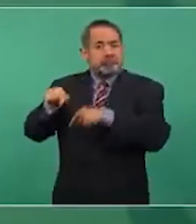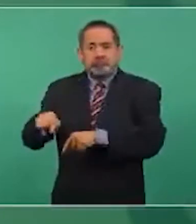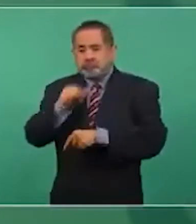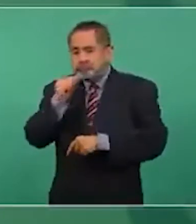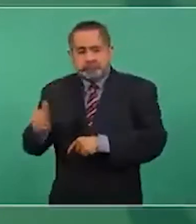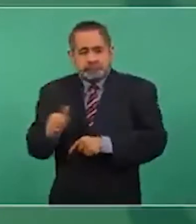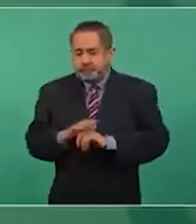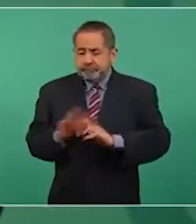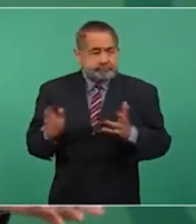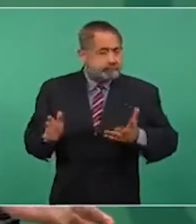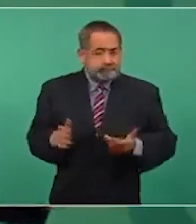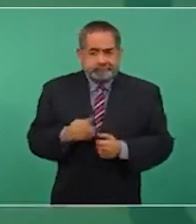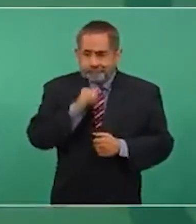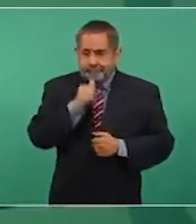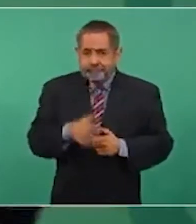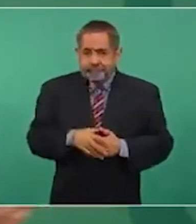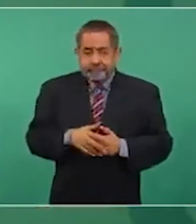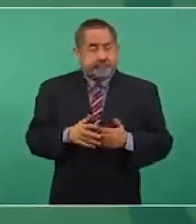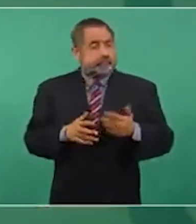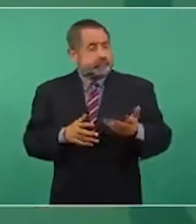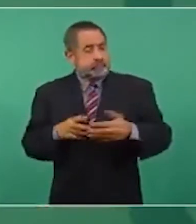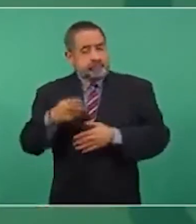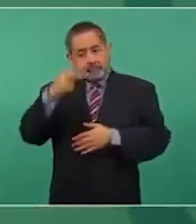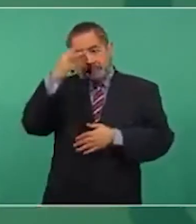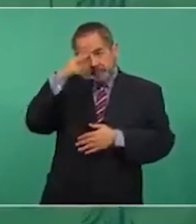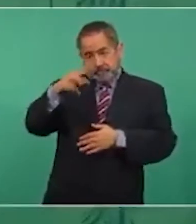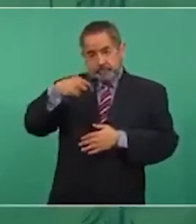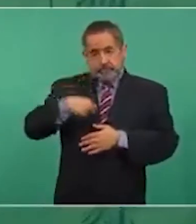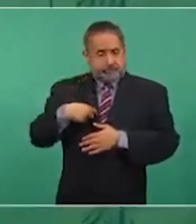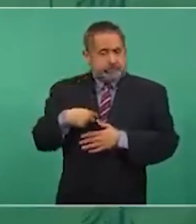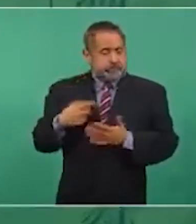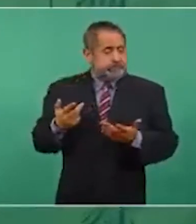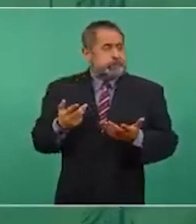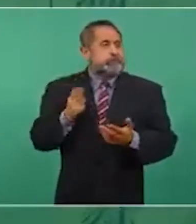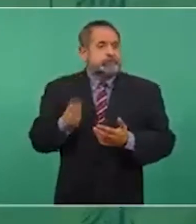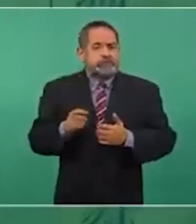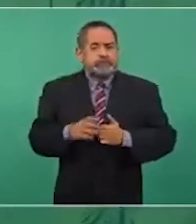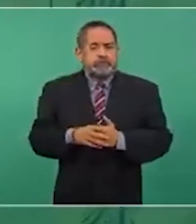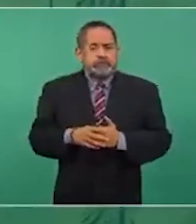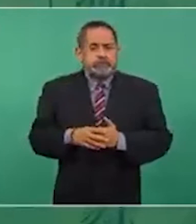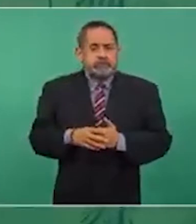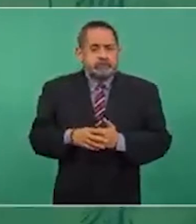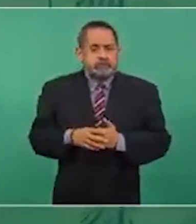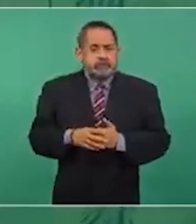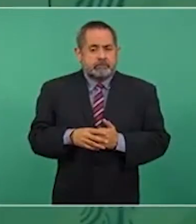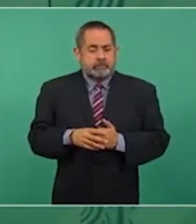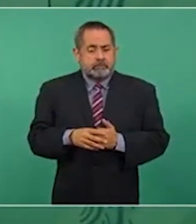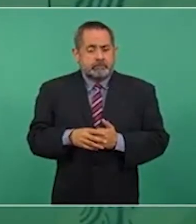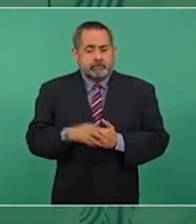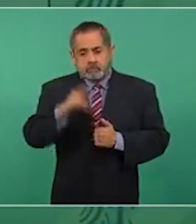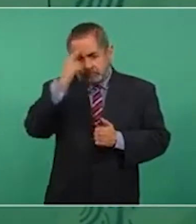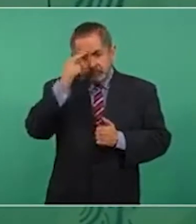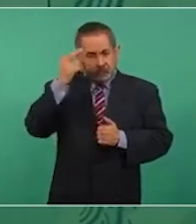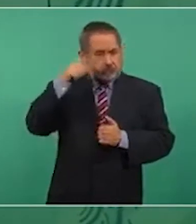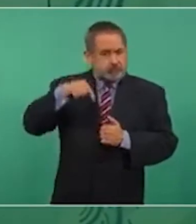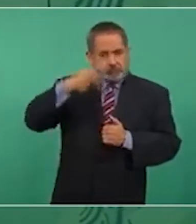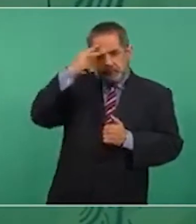En el caso de México, lo que se estableció